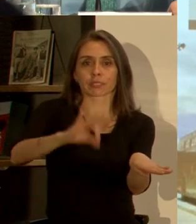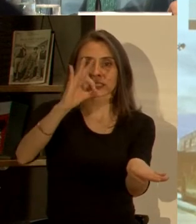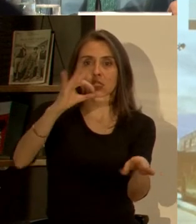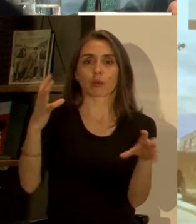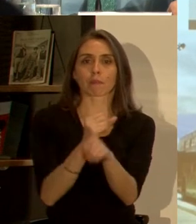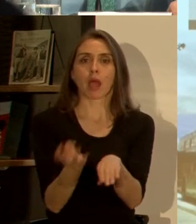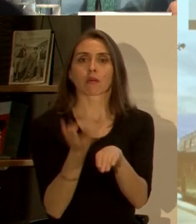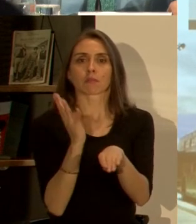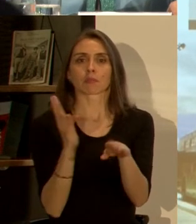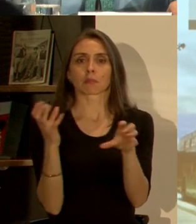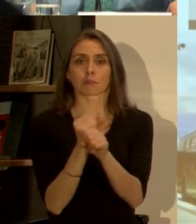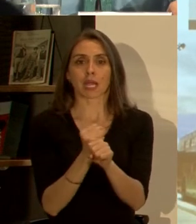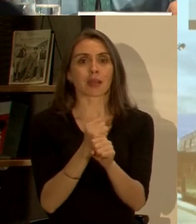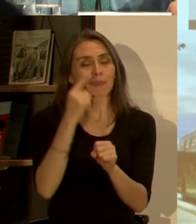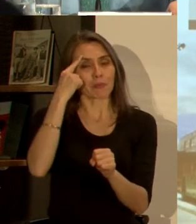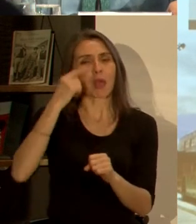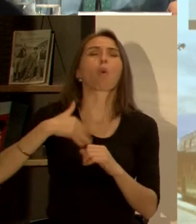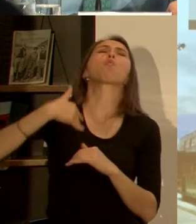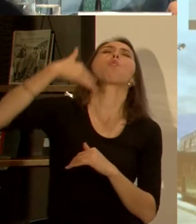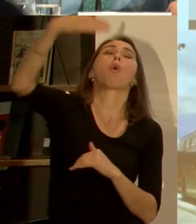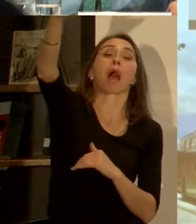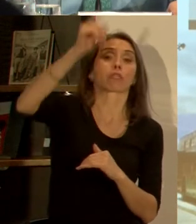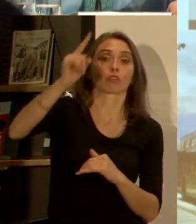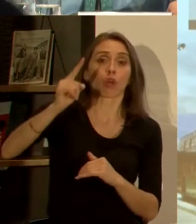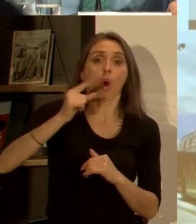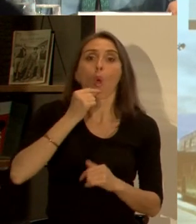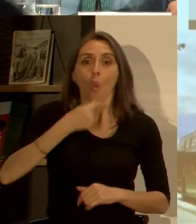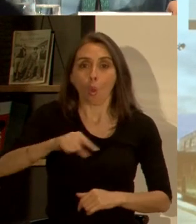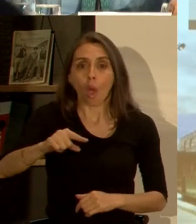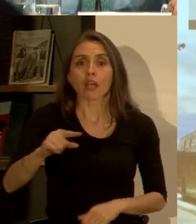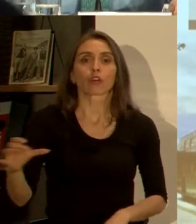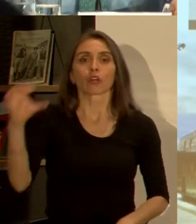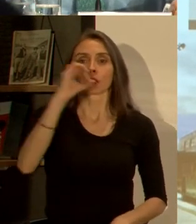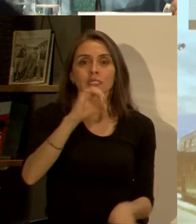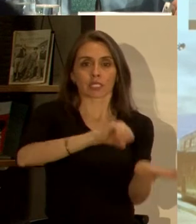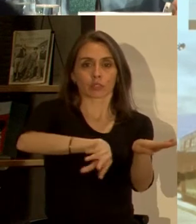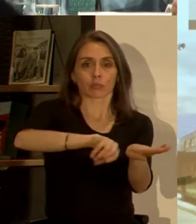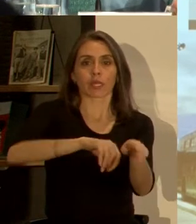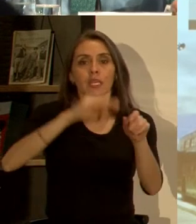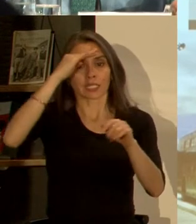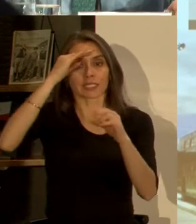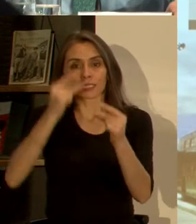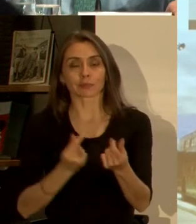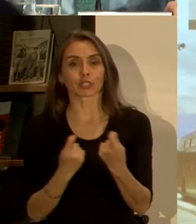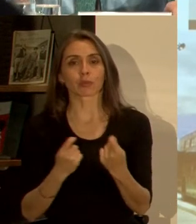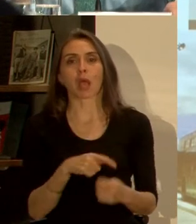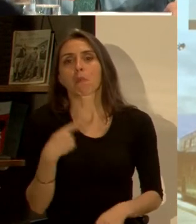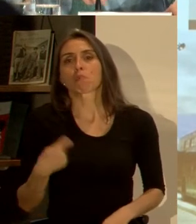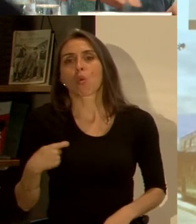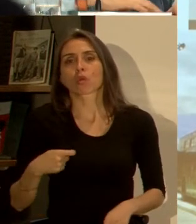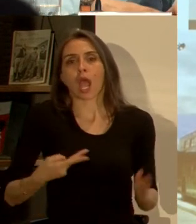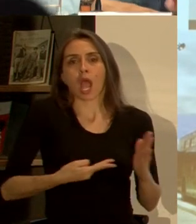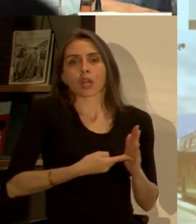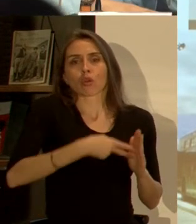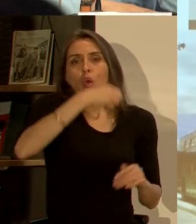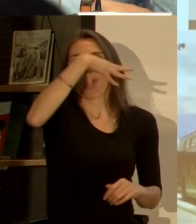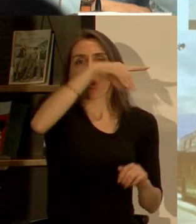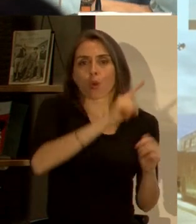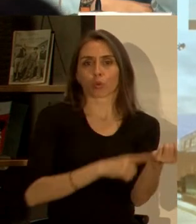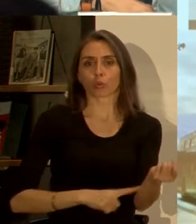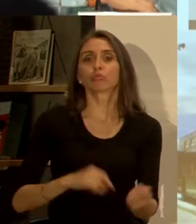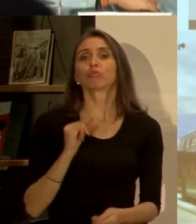rápido de lo que uno se imagina. Será cero emisiones. Todavía hay economistas que dicen que eso es muy caro. Por supuesto, porque